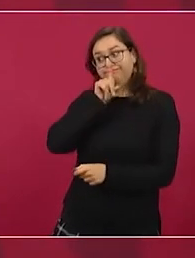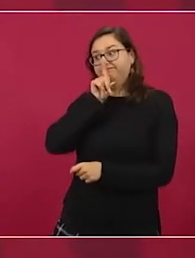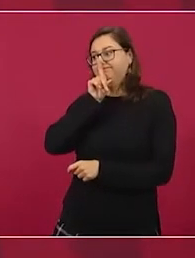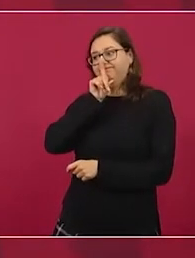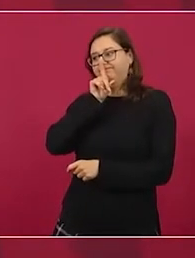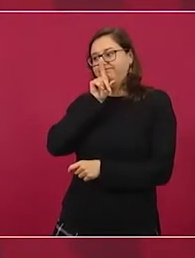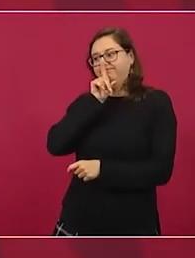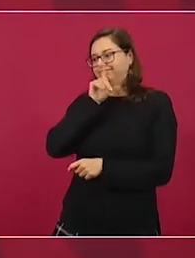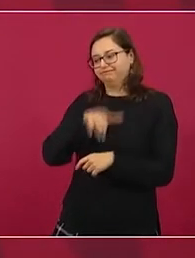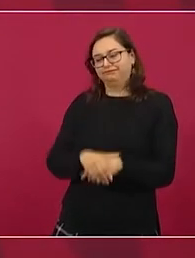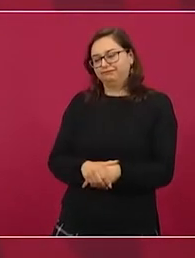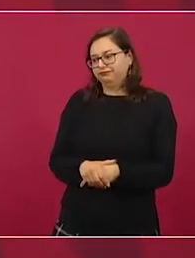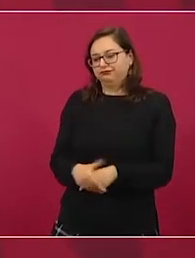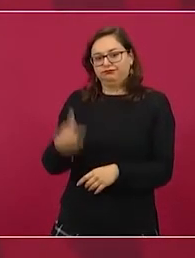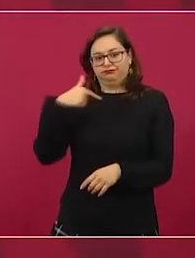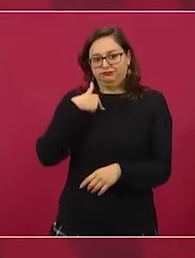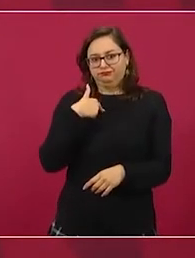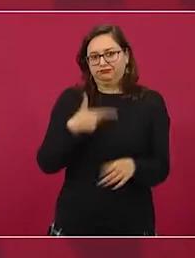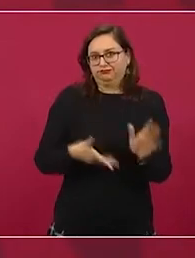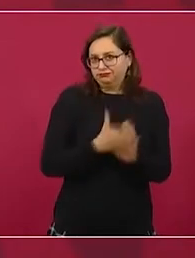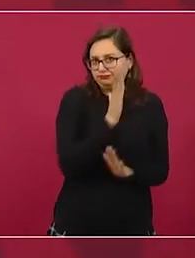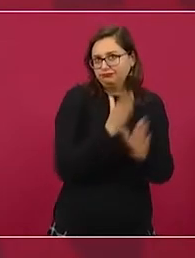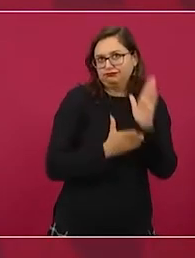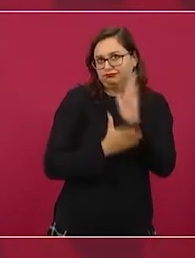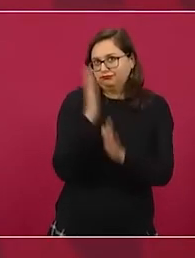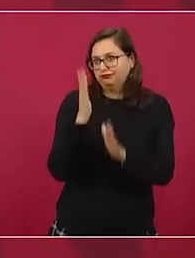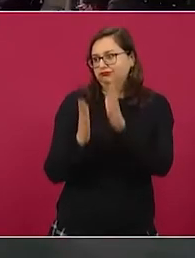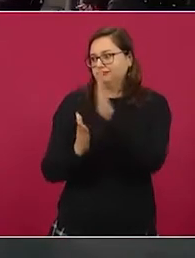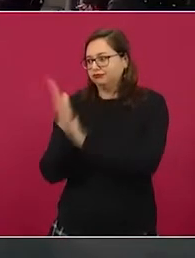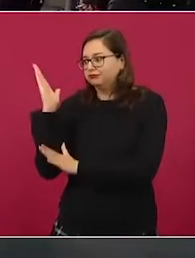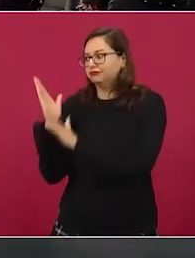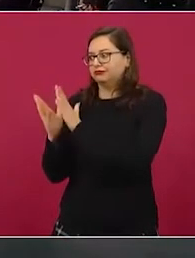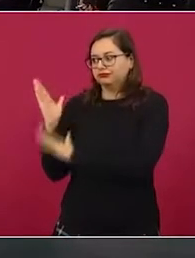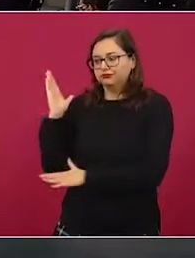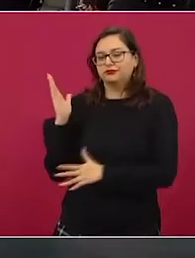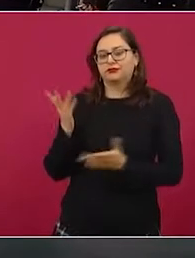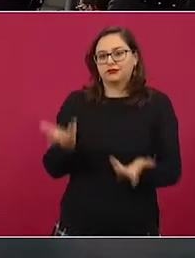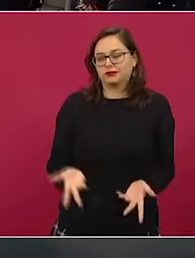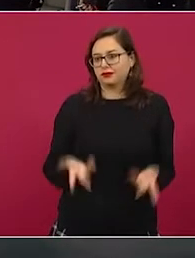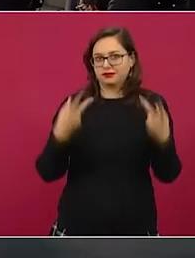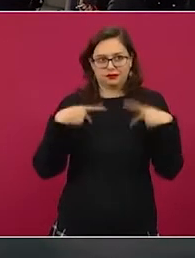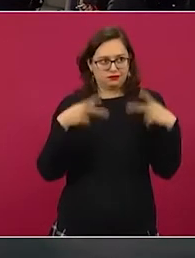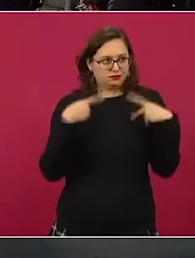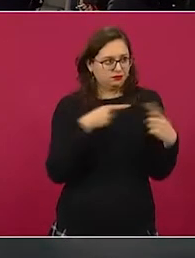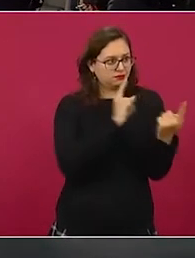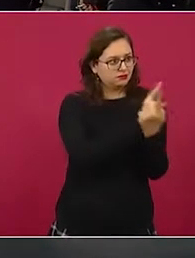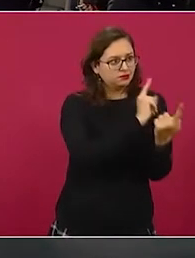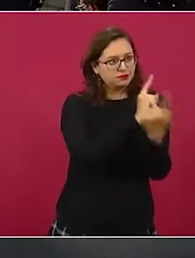ando en la calle y hablo con la gente.